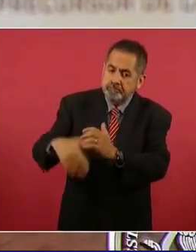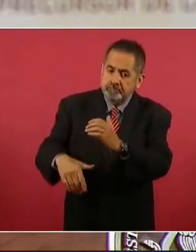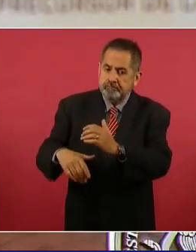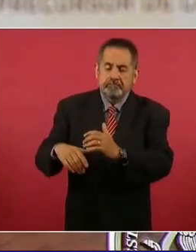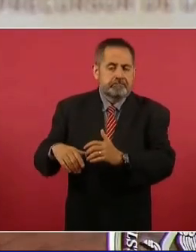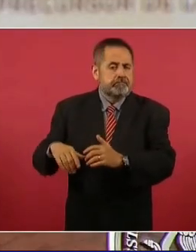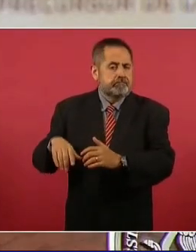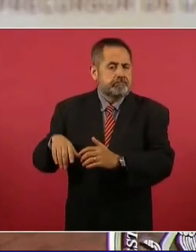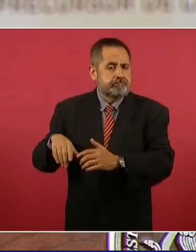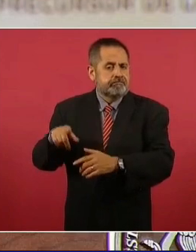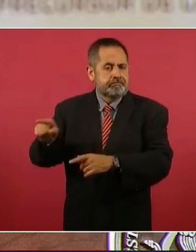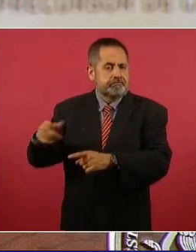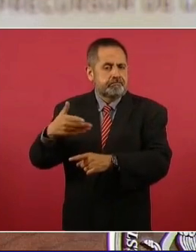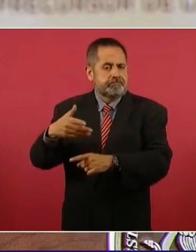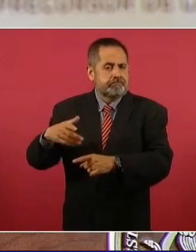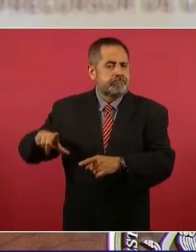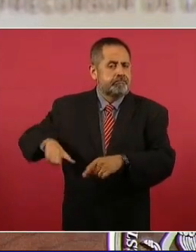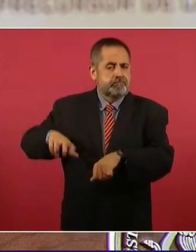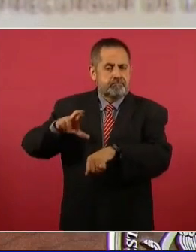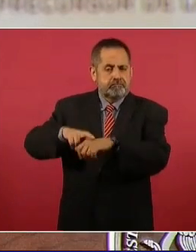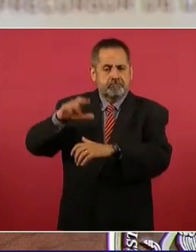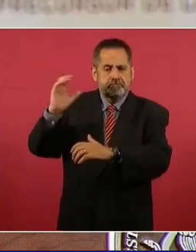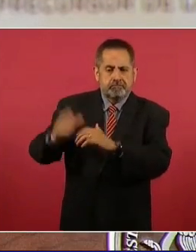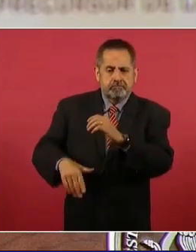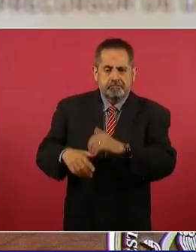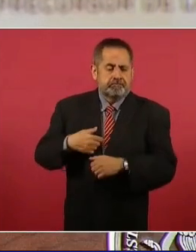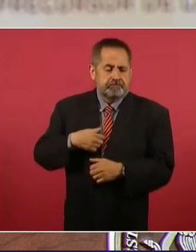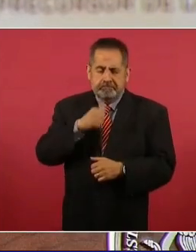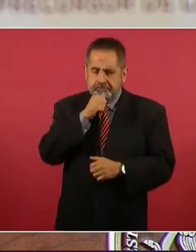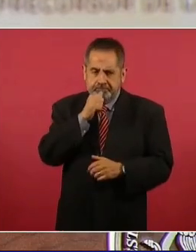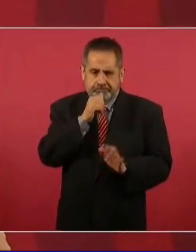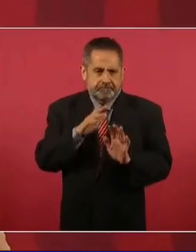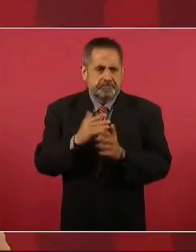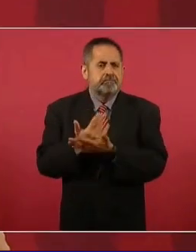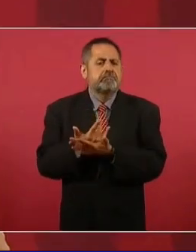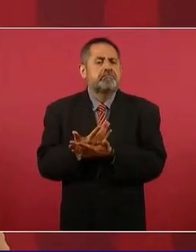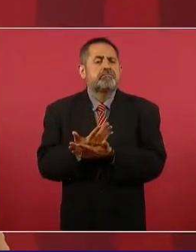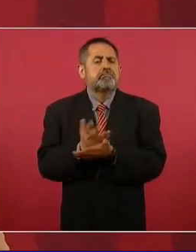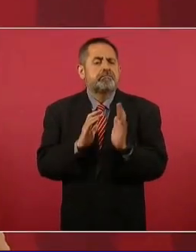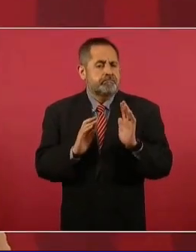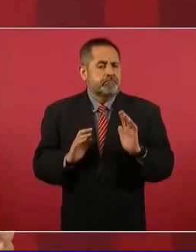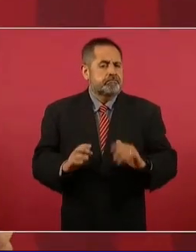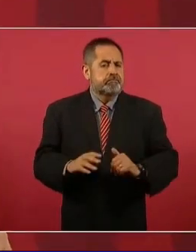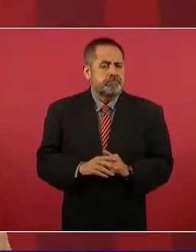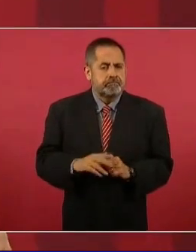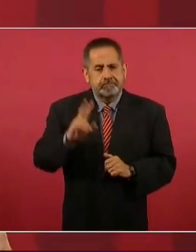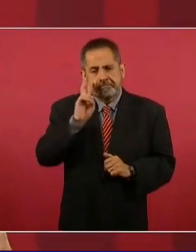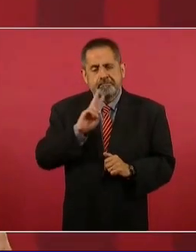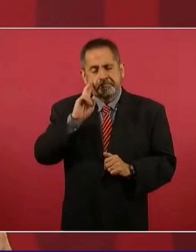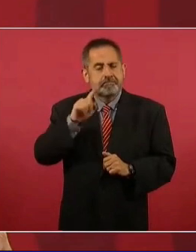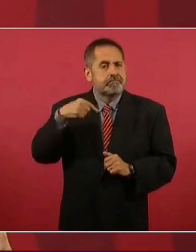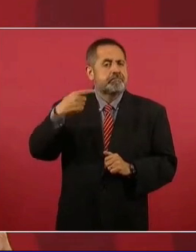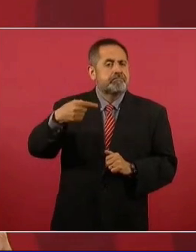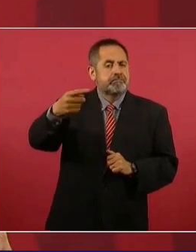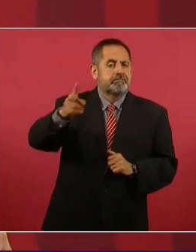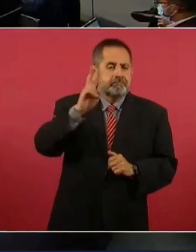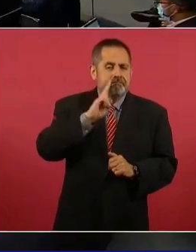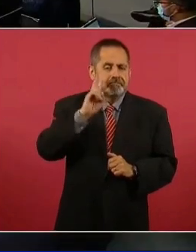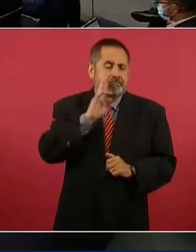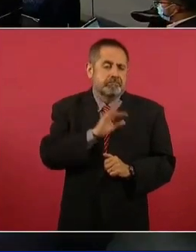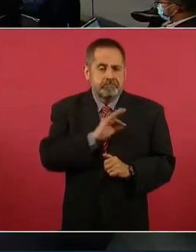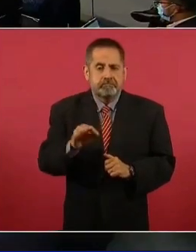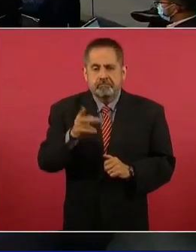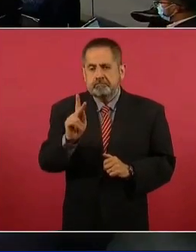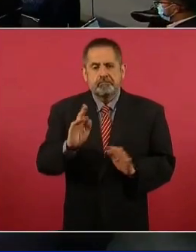entregar la gubernatura. Entonces, vamos a ver esa posibilidad.